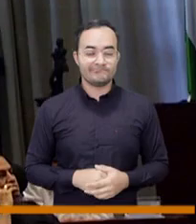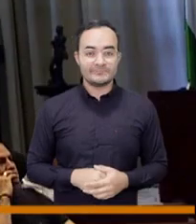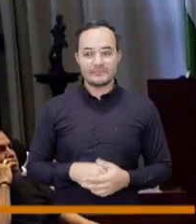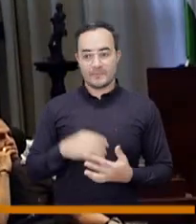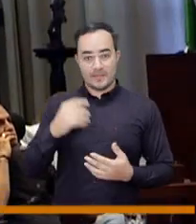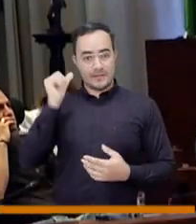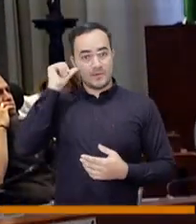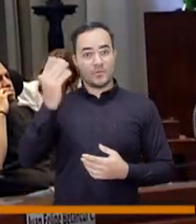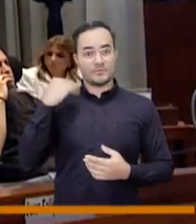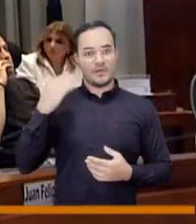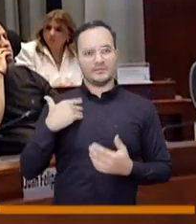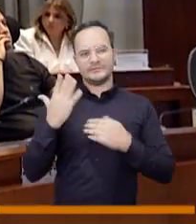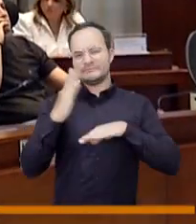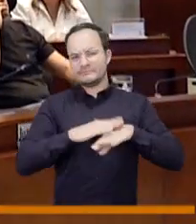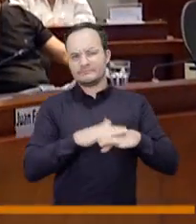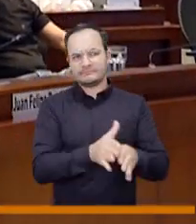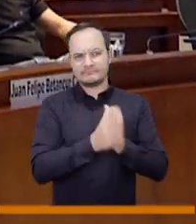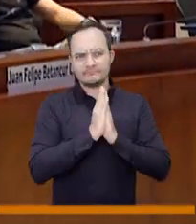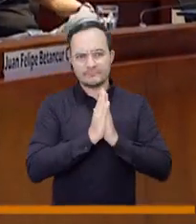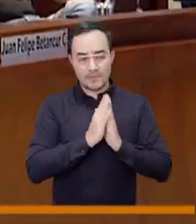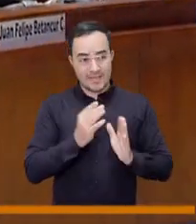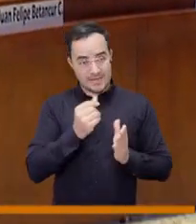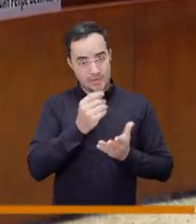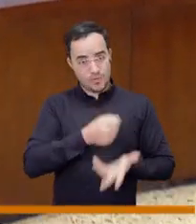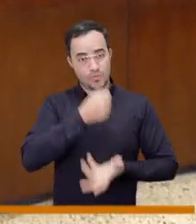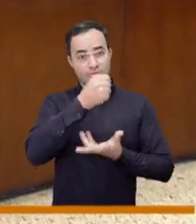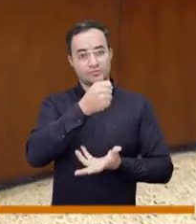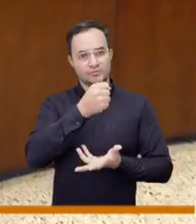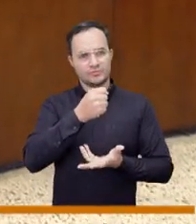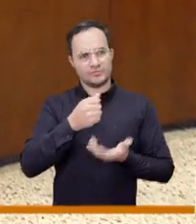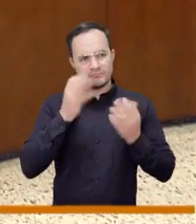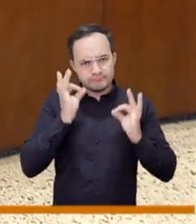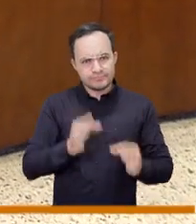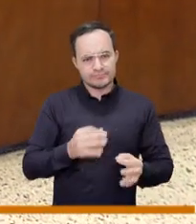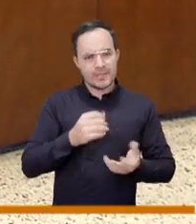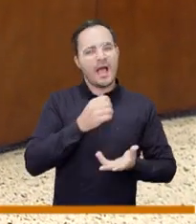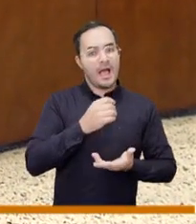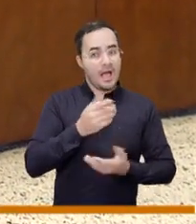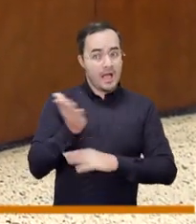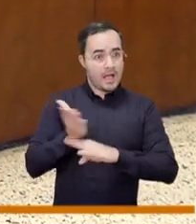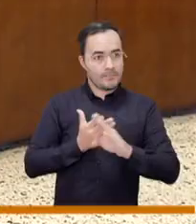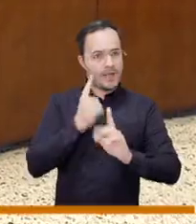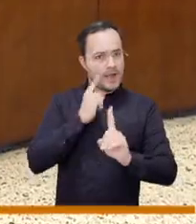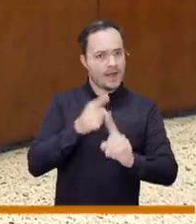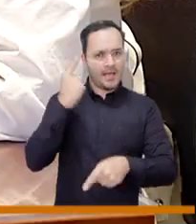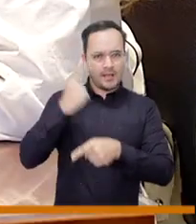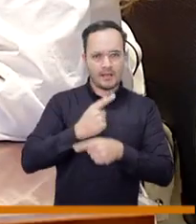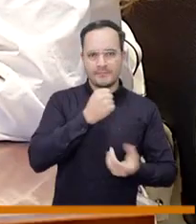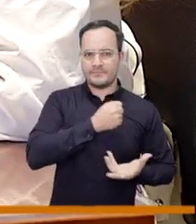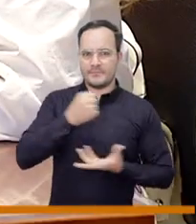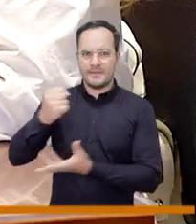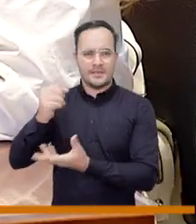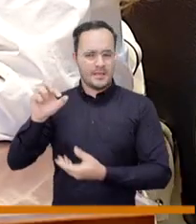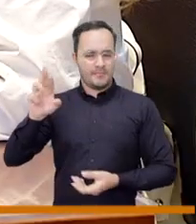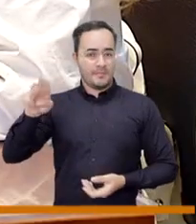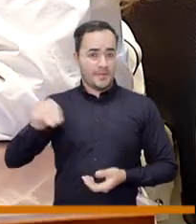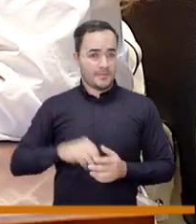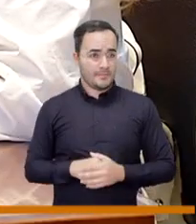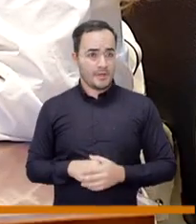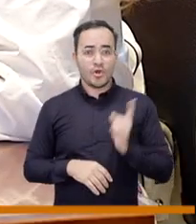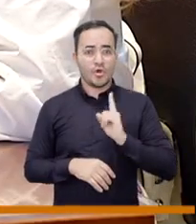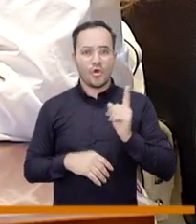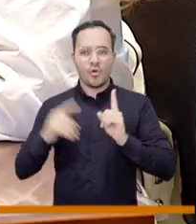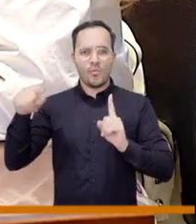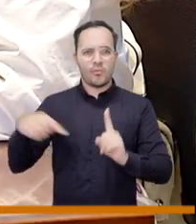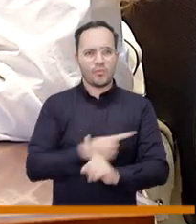inclusive dijimos que se necesitaba que se garantizará que esos recursos fueran a epm y no